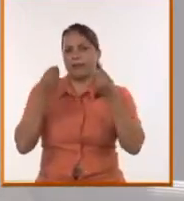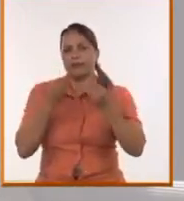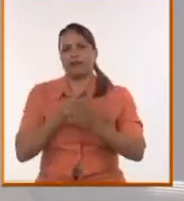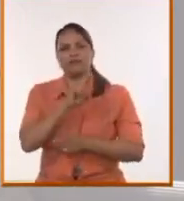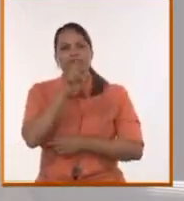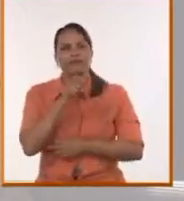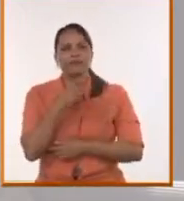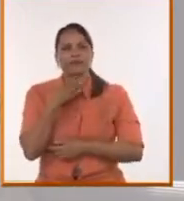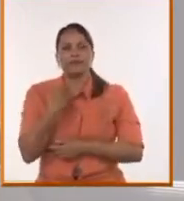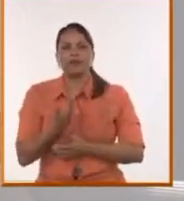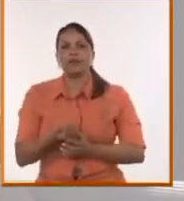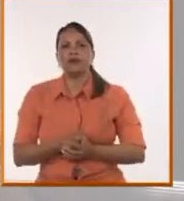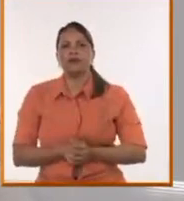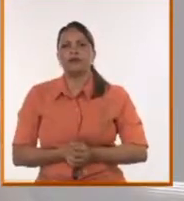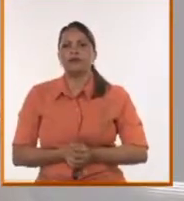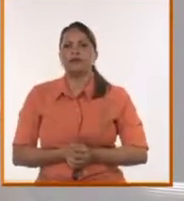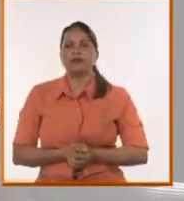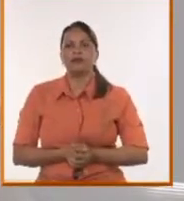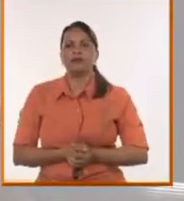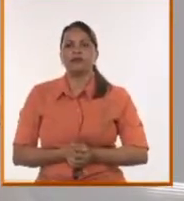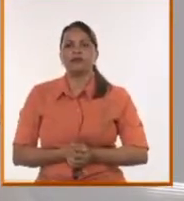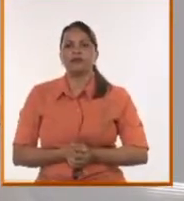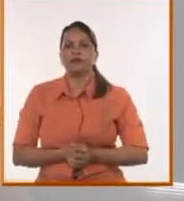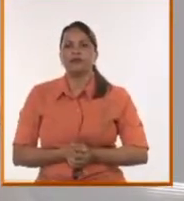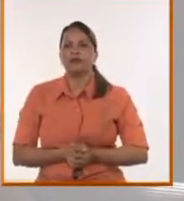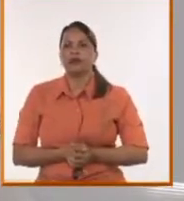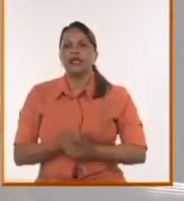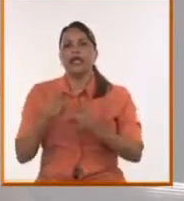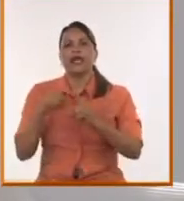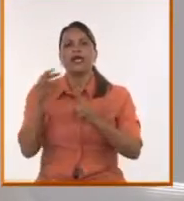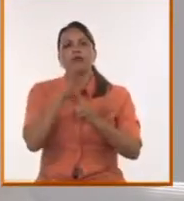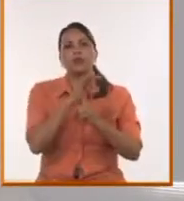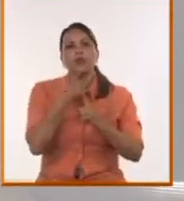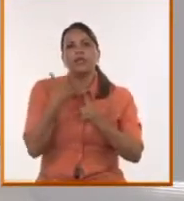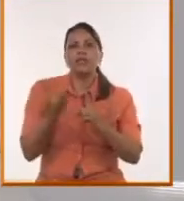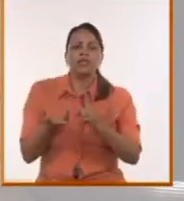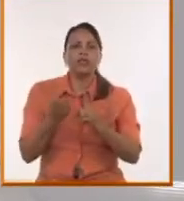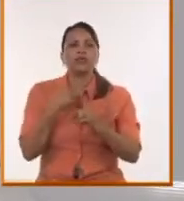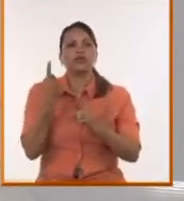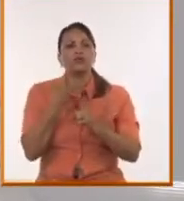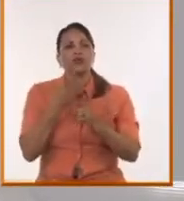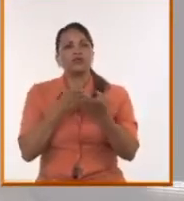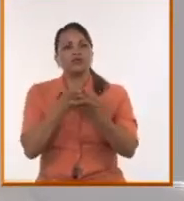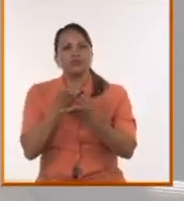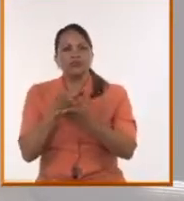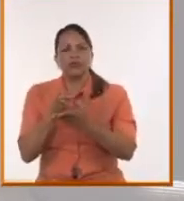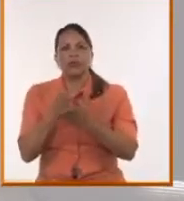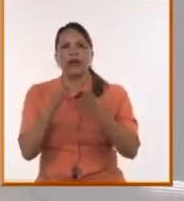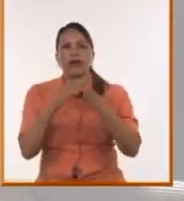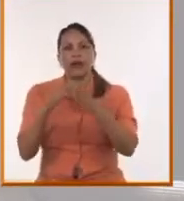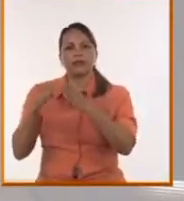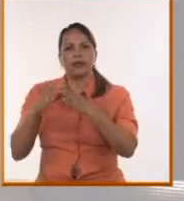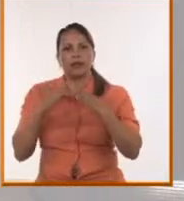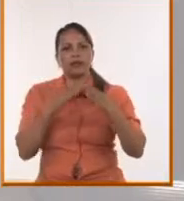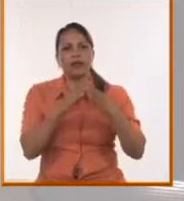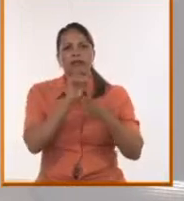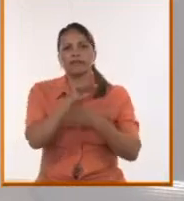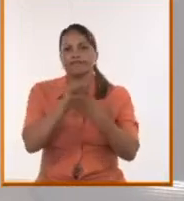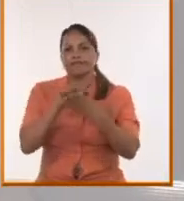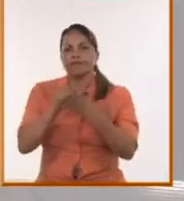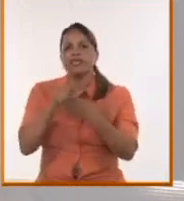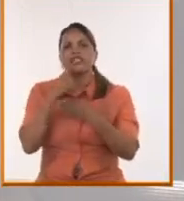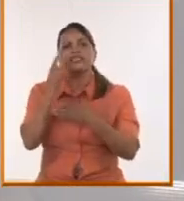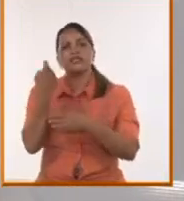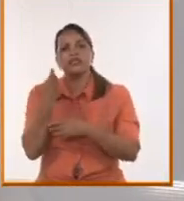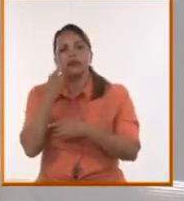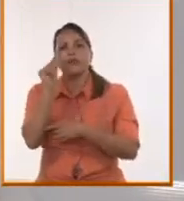Donde hay una gran brecha digital, ¿para qué estamos usando Twitter, no? Necesitamos seguir en el casa por casa y necesitamos periódicos militantes.